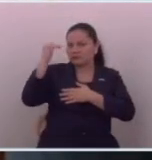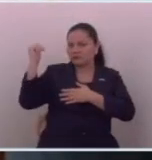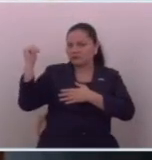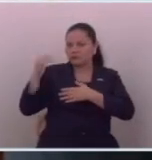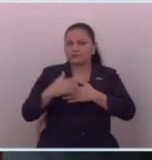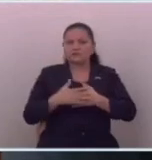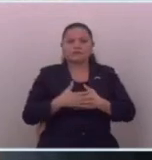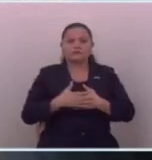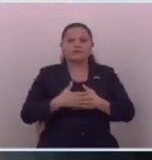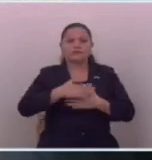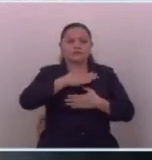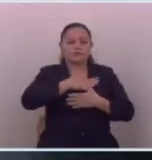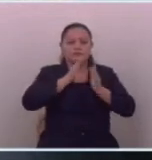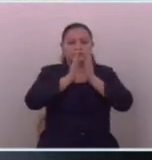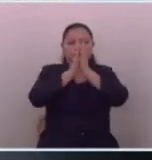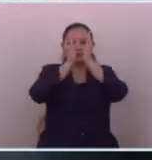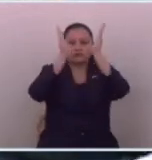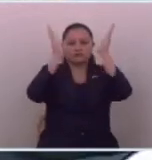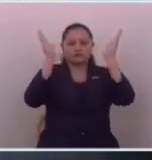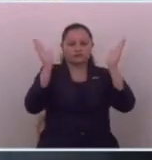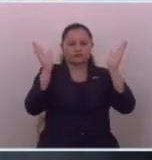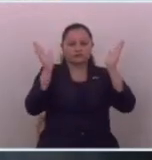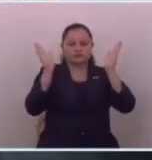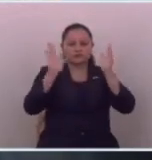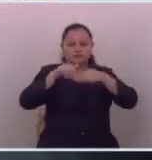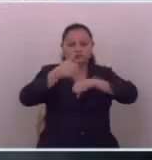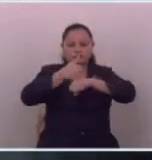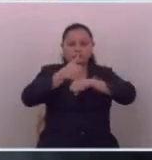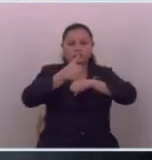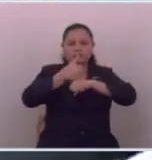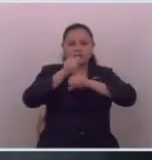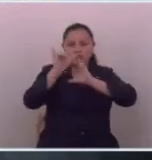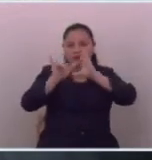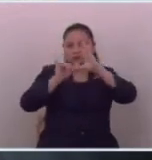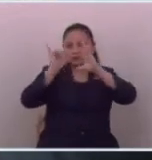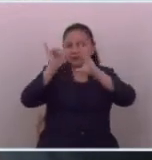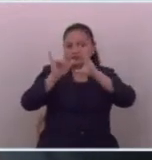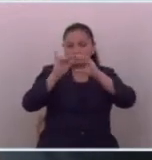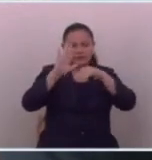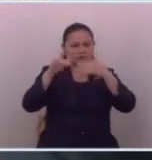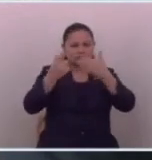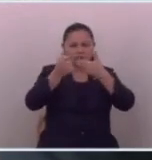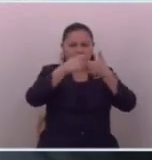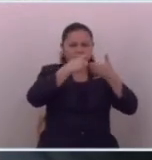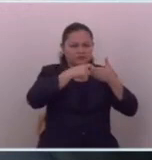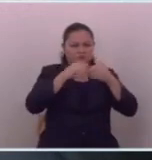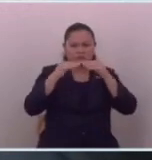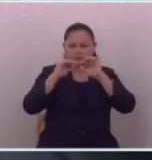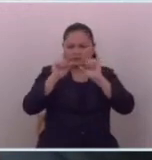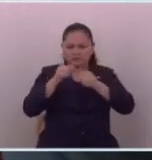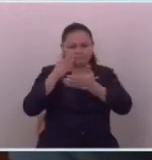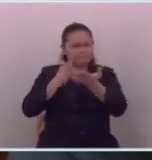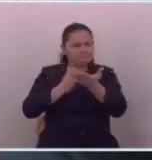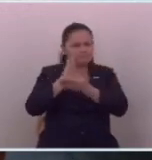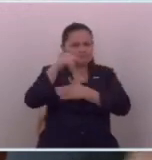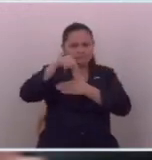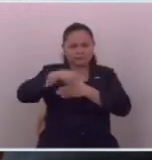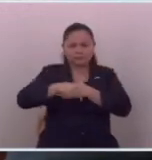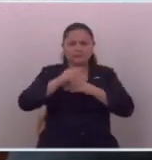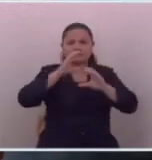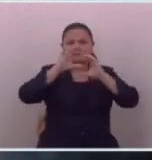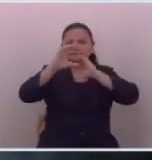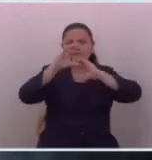estamos abiertos a que creadores de contenido a que youtubers también tengan acceso para que